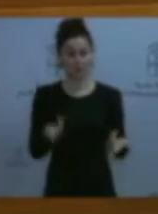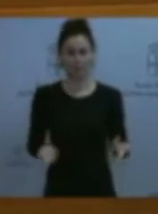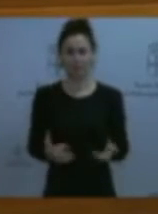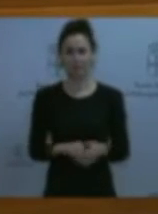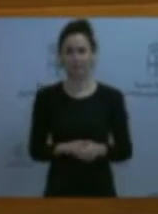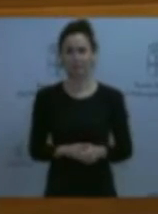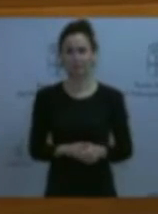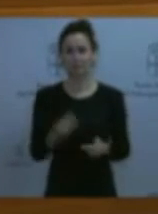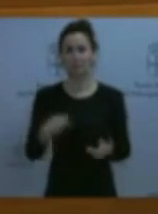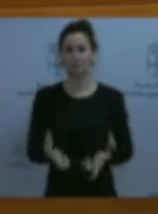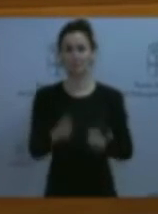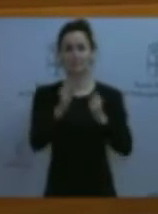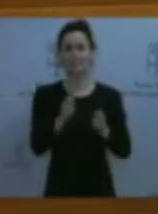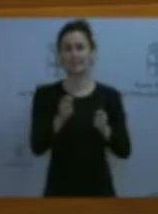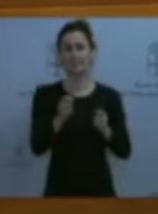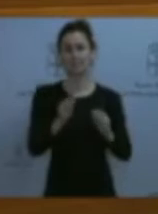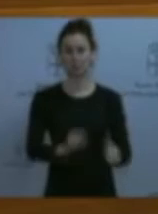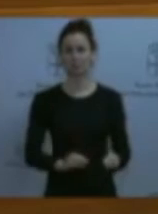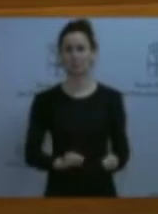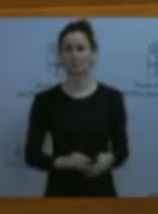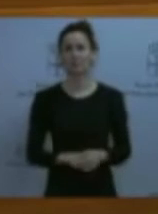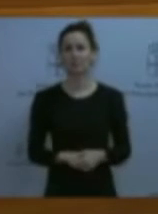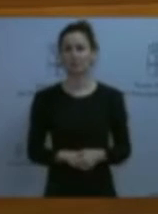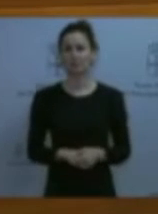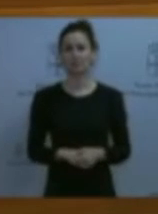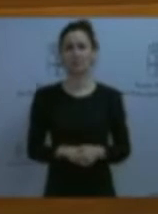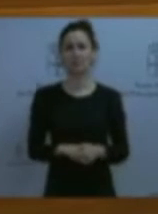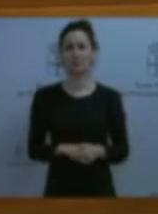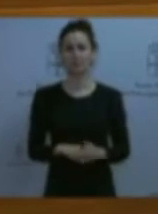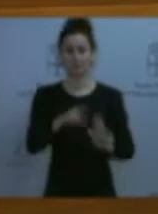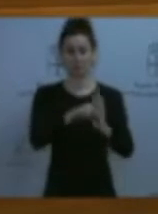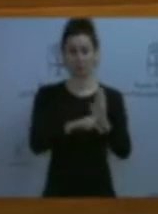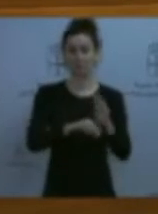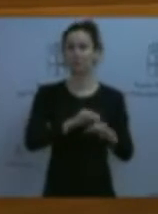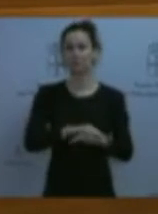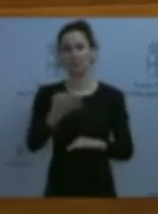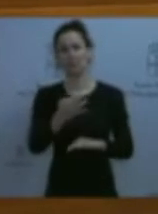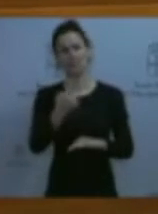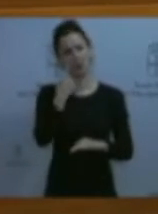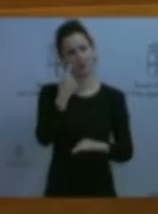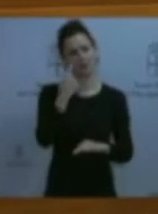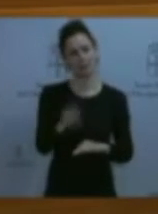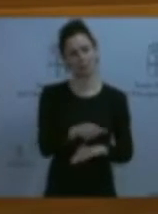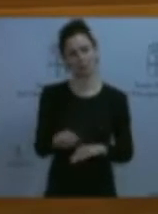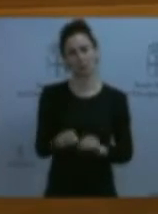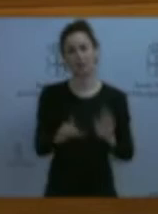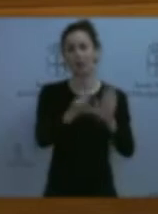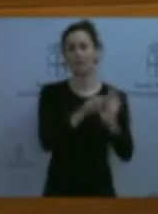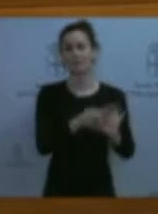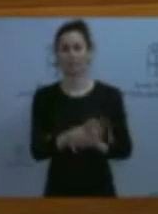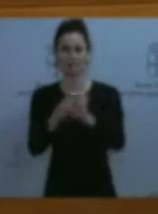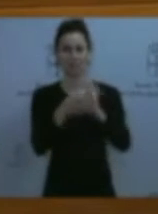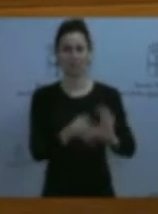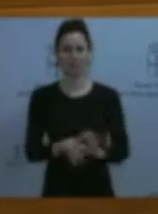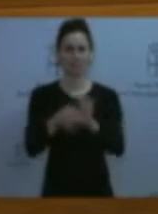las pesquerías y que tienen la misión de velar por el cumplimiento de las normas reguladas por la legislación pesquera y, a tal